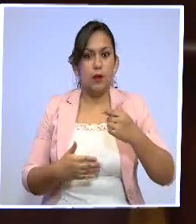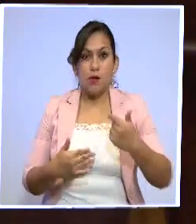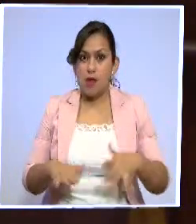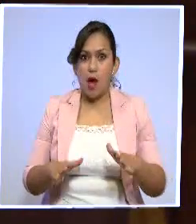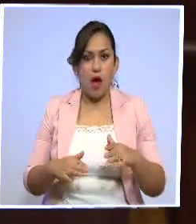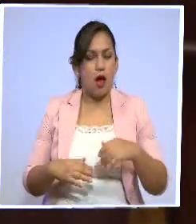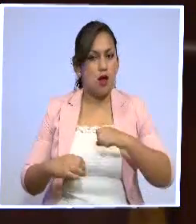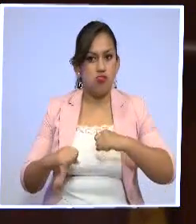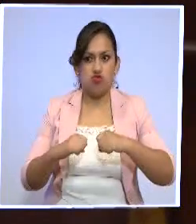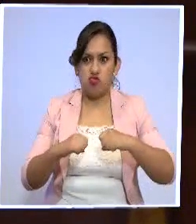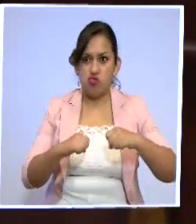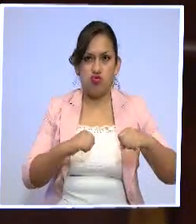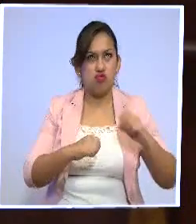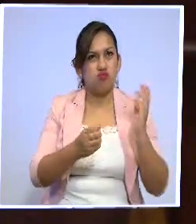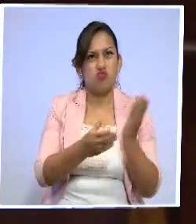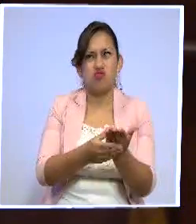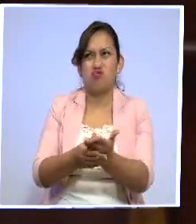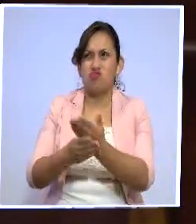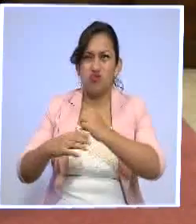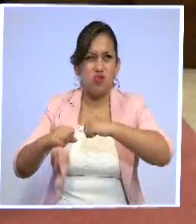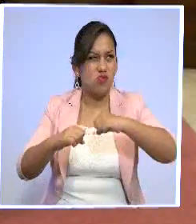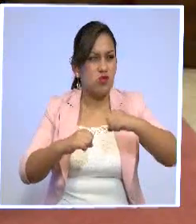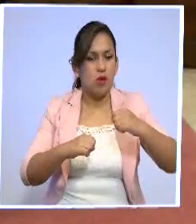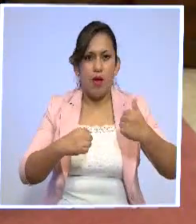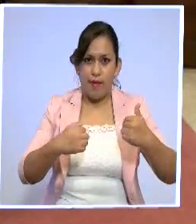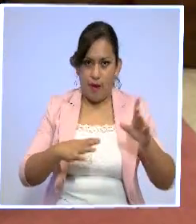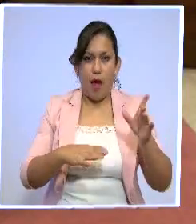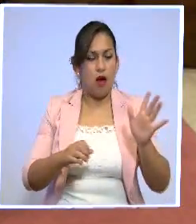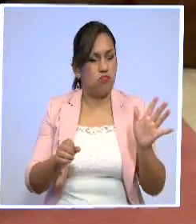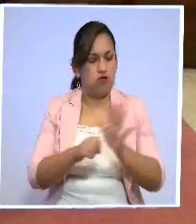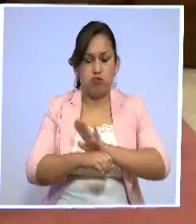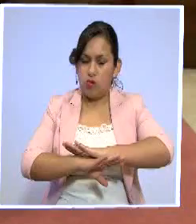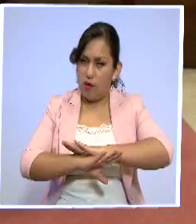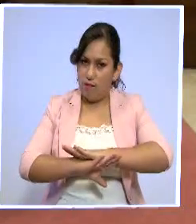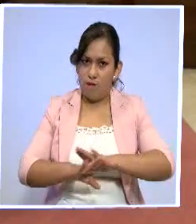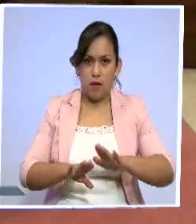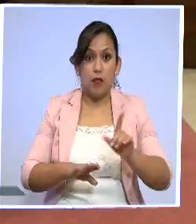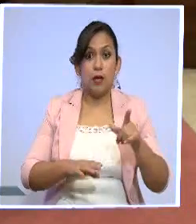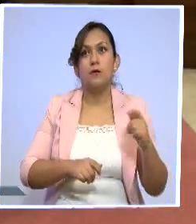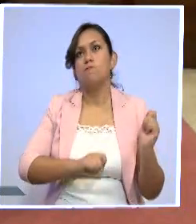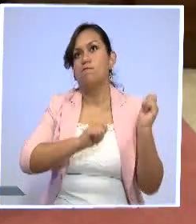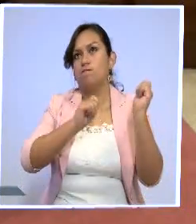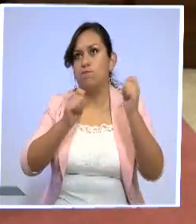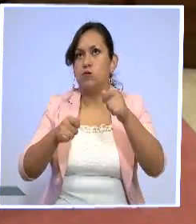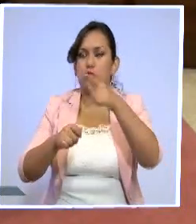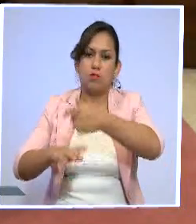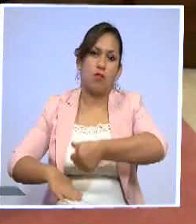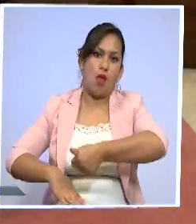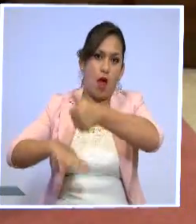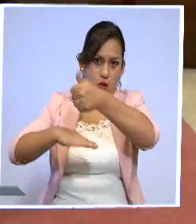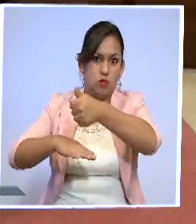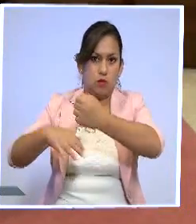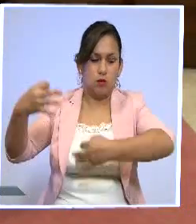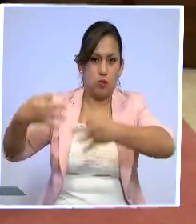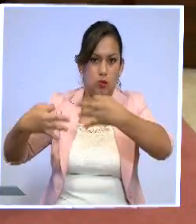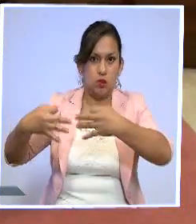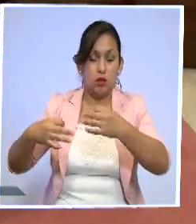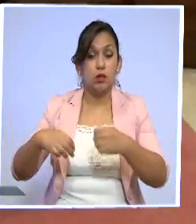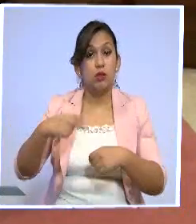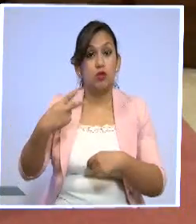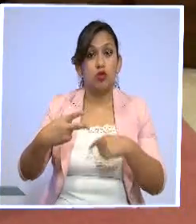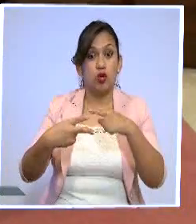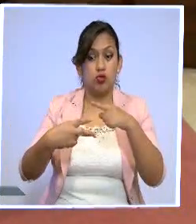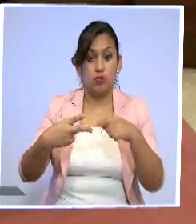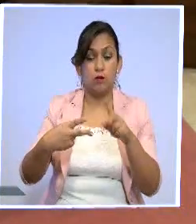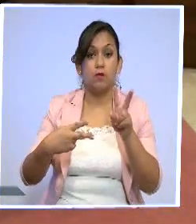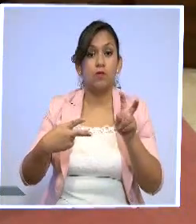han hecho todos los trámites respectivos. Entiendo que está en la Corte Constitucional. Entonces, tendríamos dos temas que,